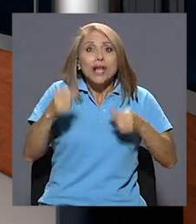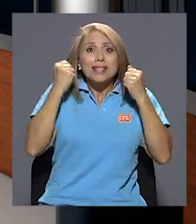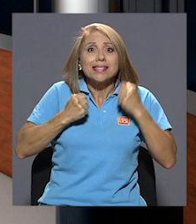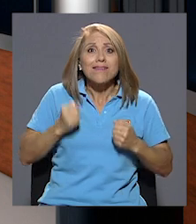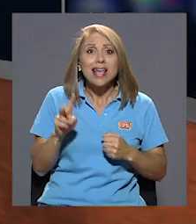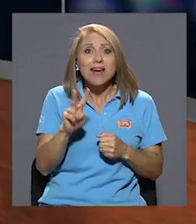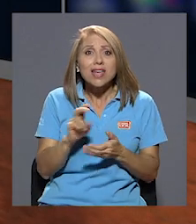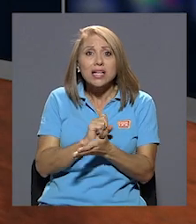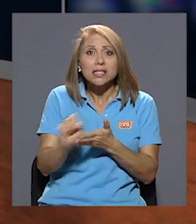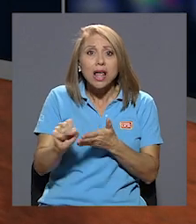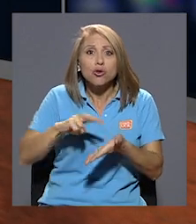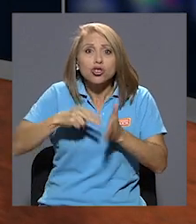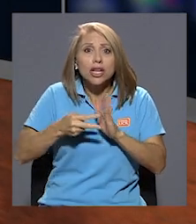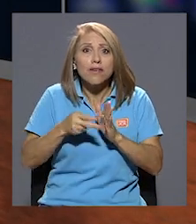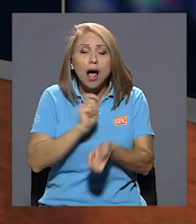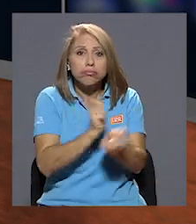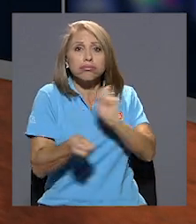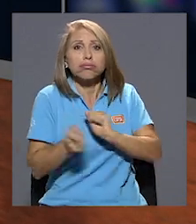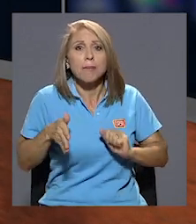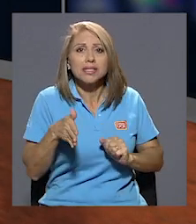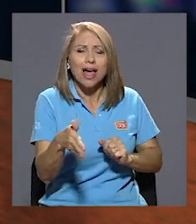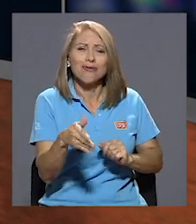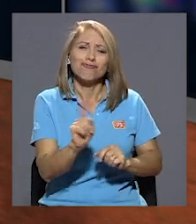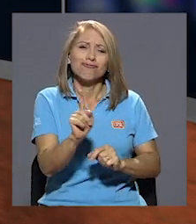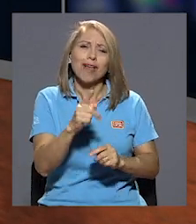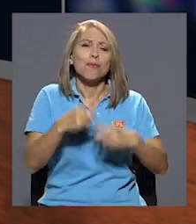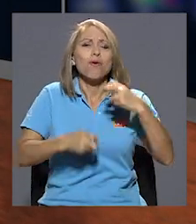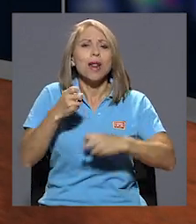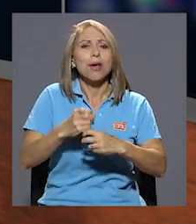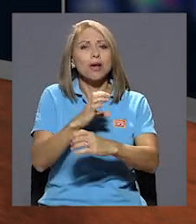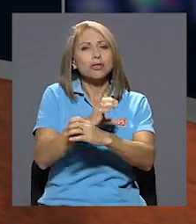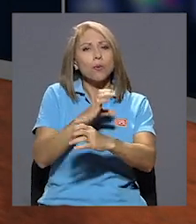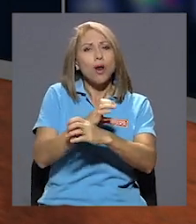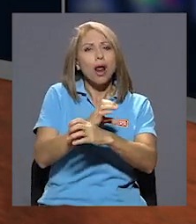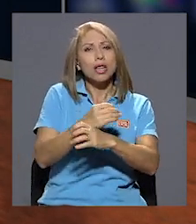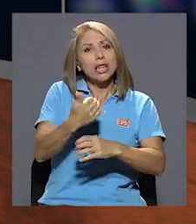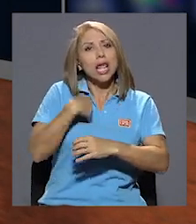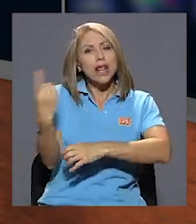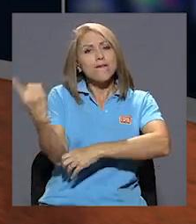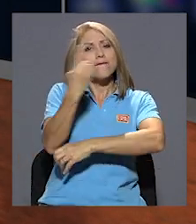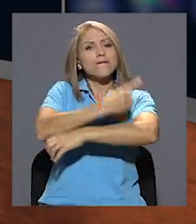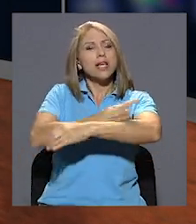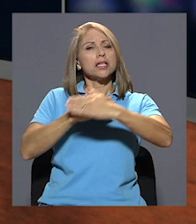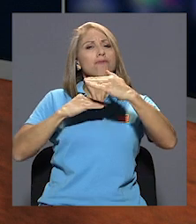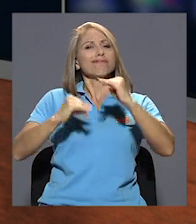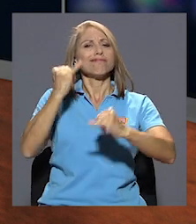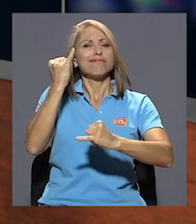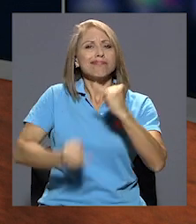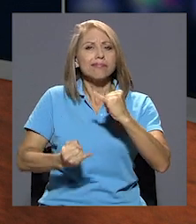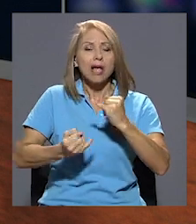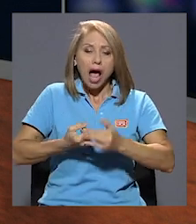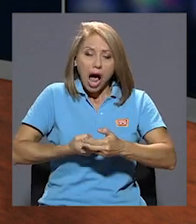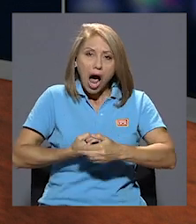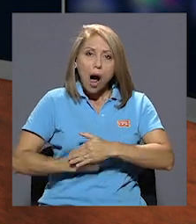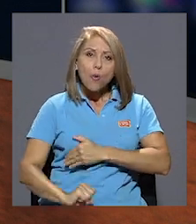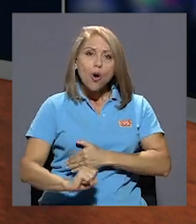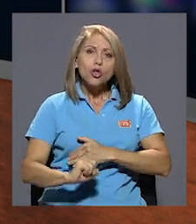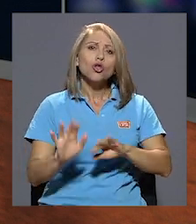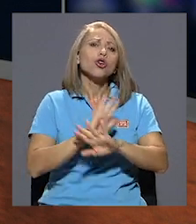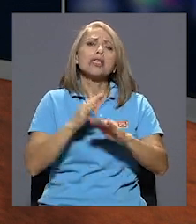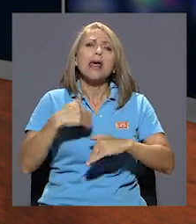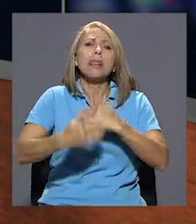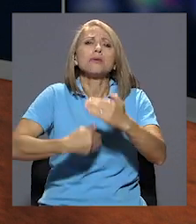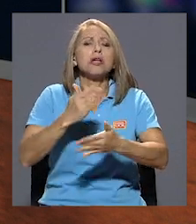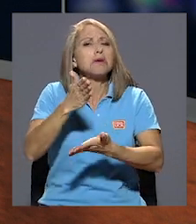viernes santo. El problema del conservadurismo es que tiene fecha de caducidad. El aborto por cualquier circunstancia dejará